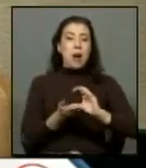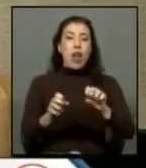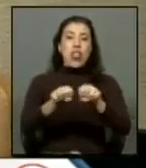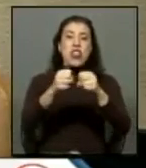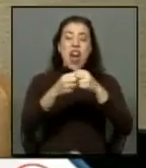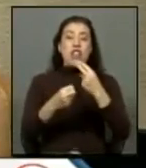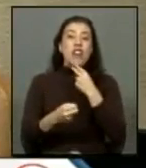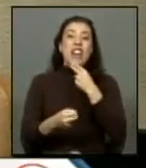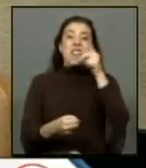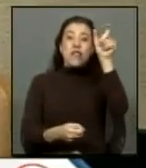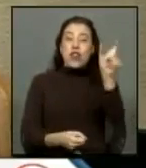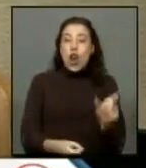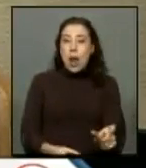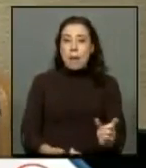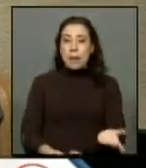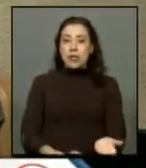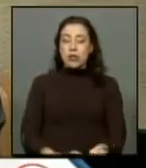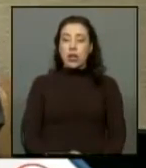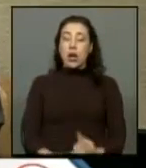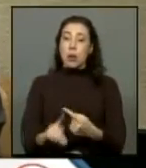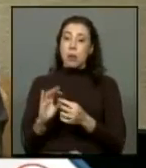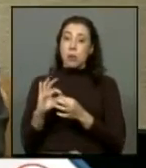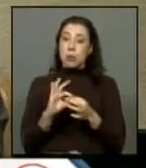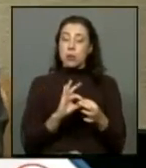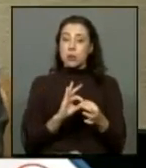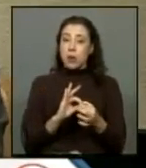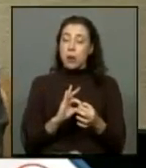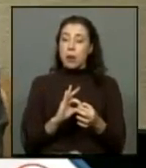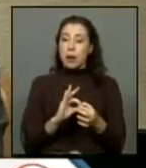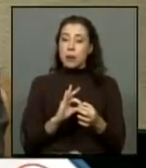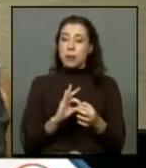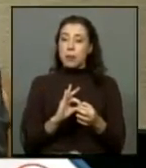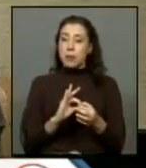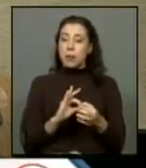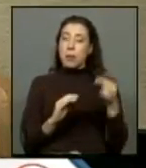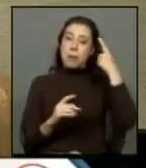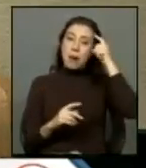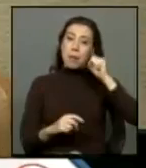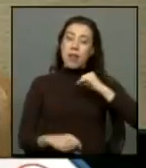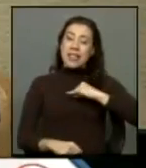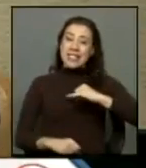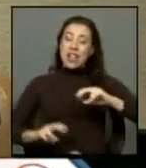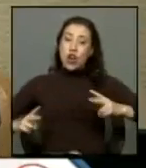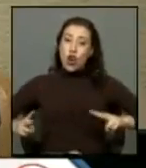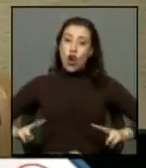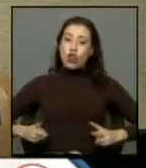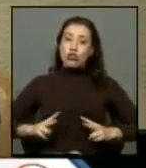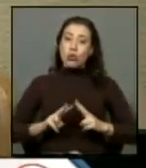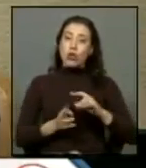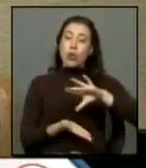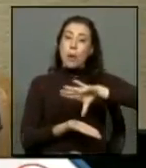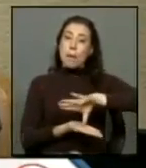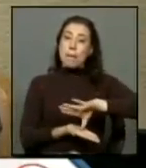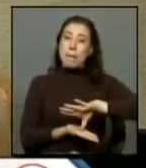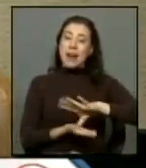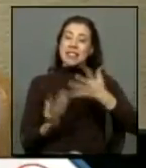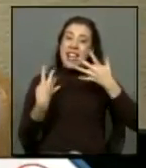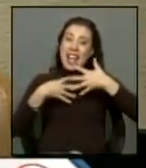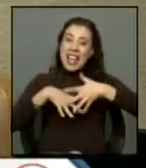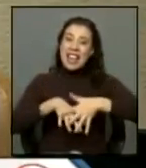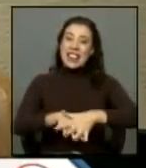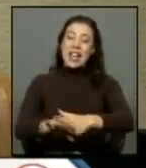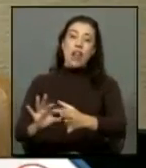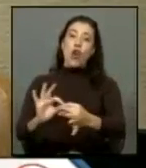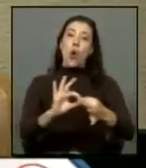que ha vivido de modo entonces que para poder continuar construyendo un país integrado unido